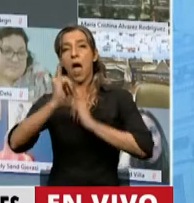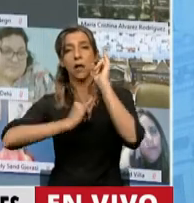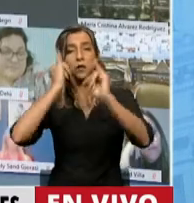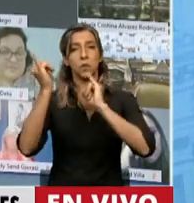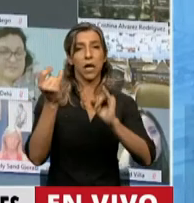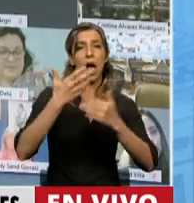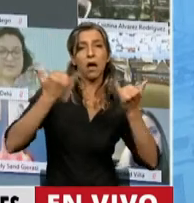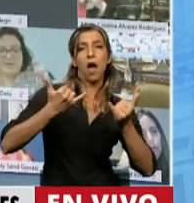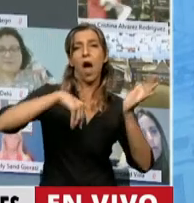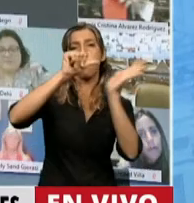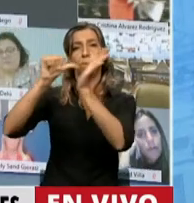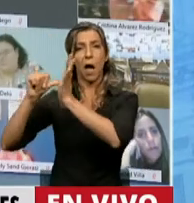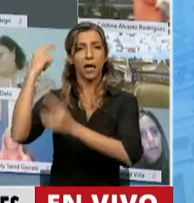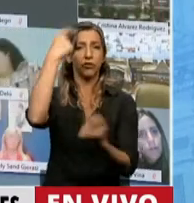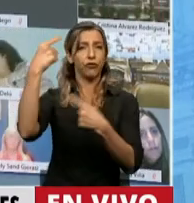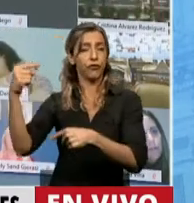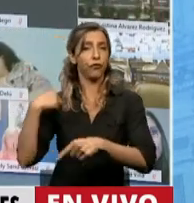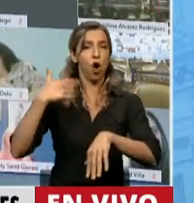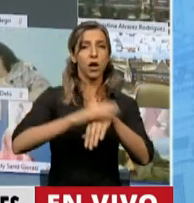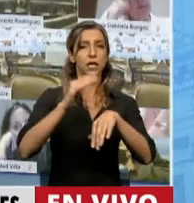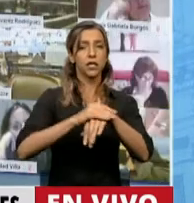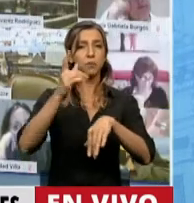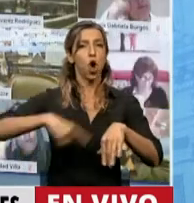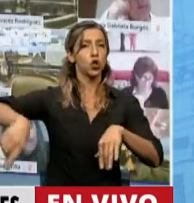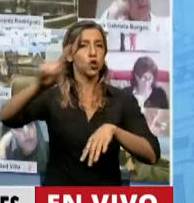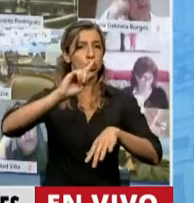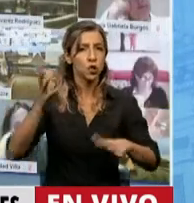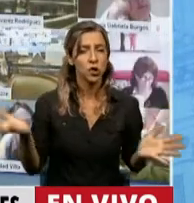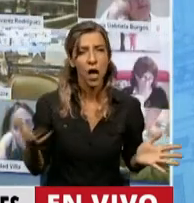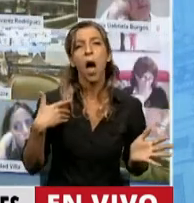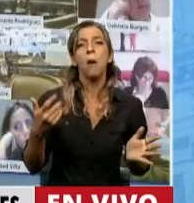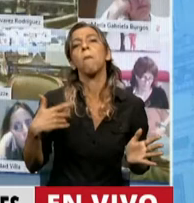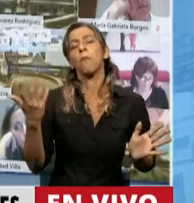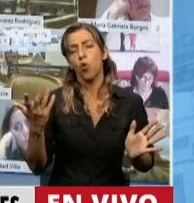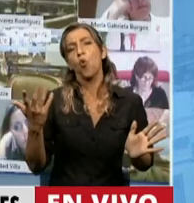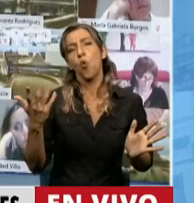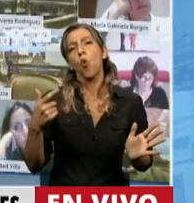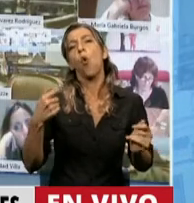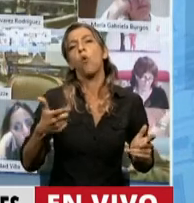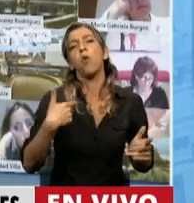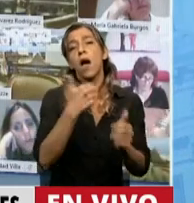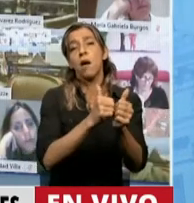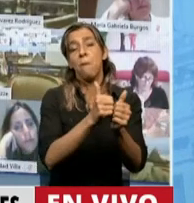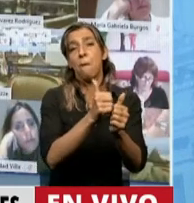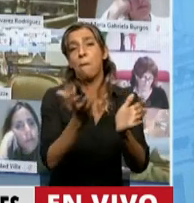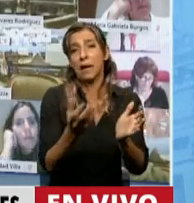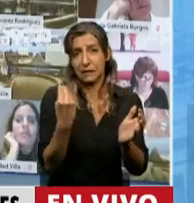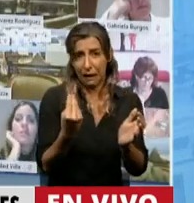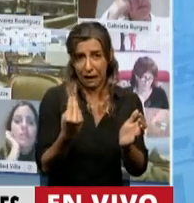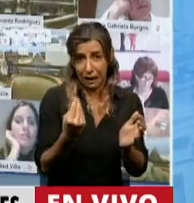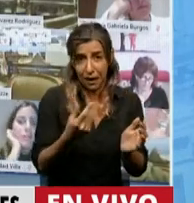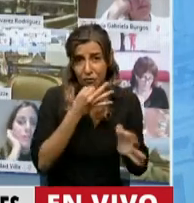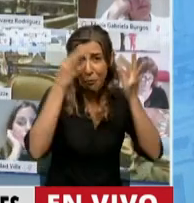estados responsables de dejar que las empresas hagan y deshagan como quieren en la depredación